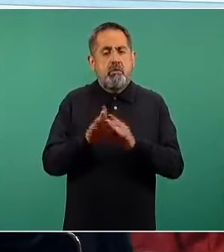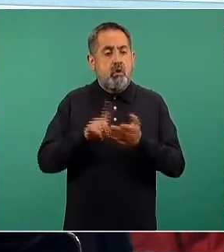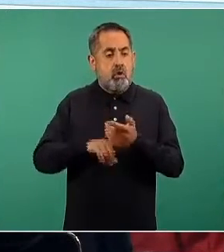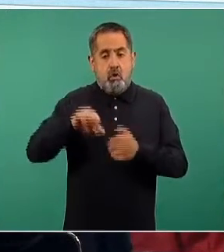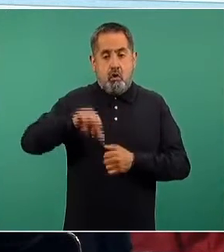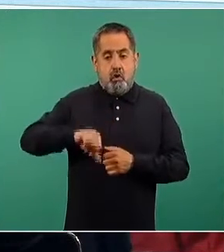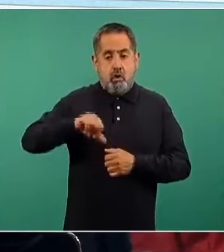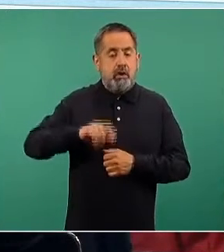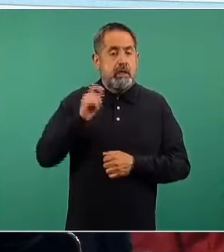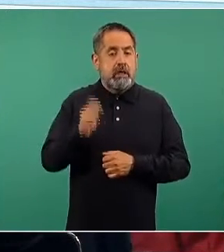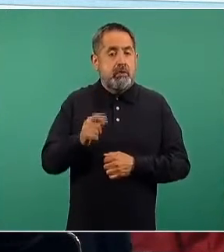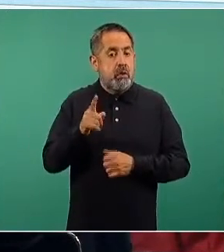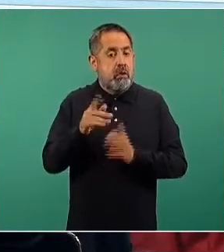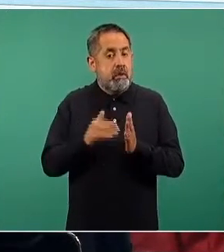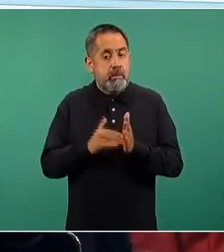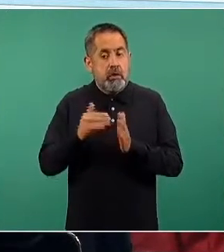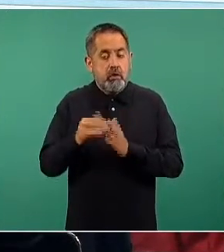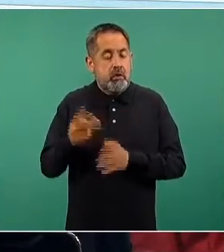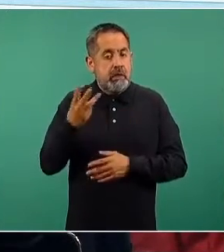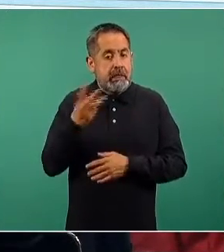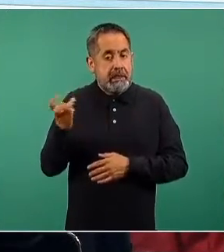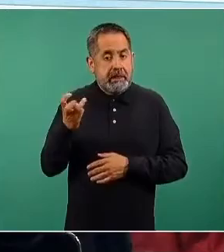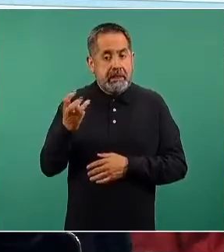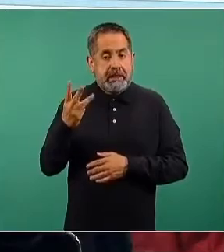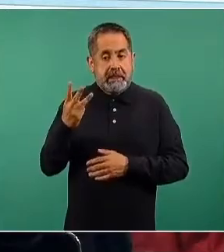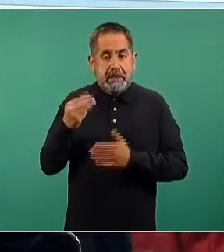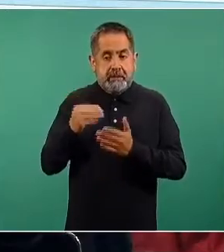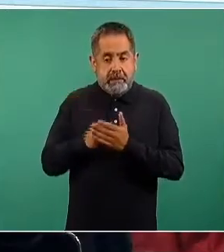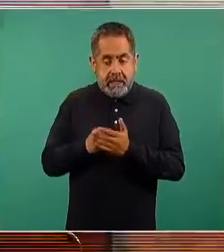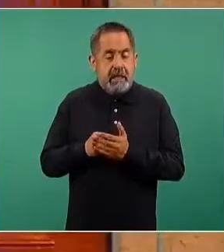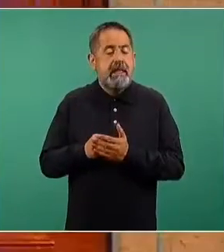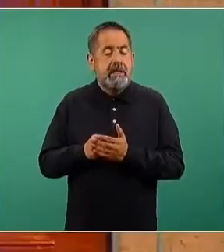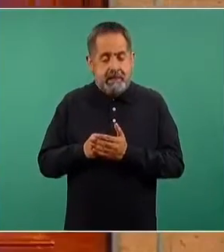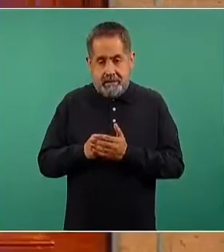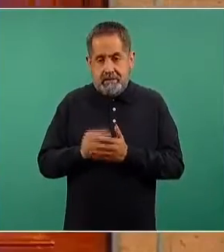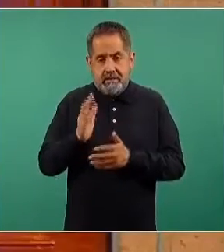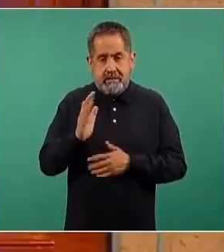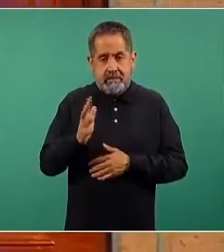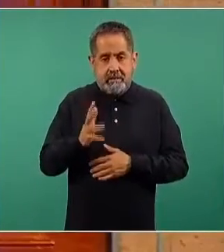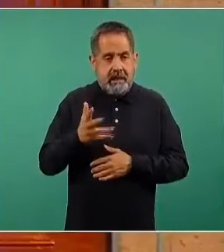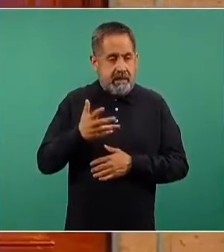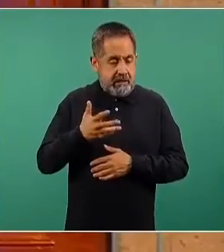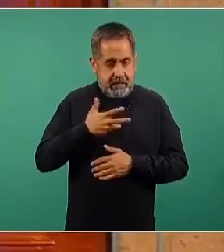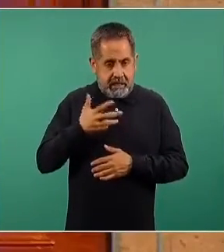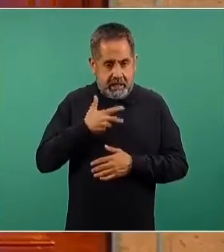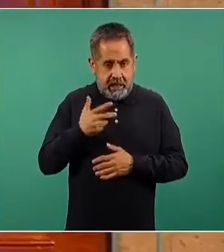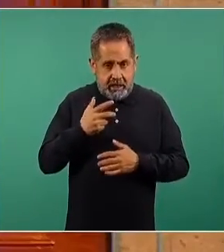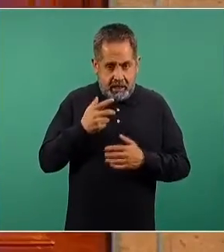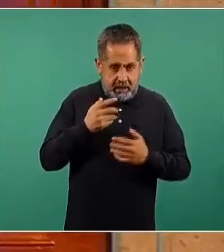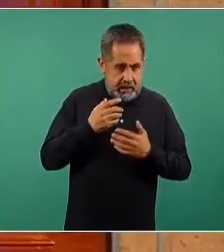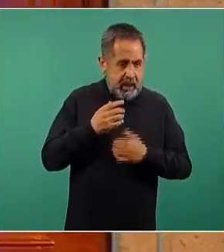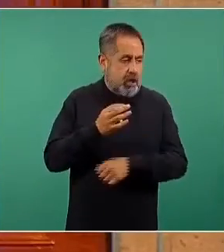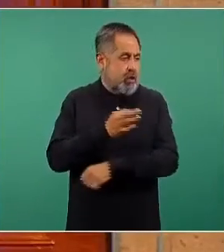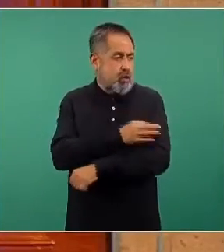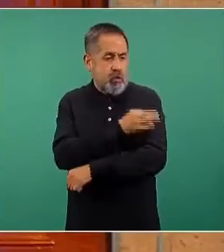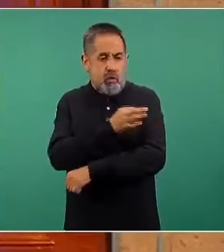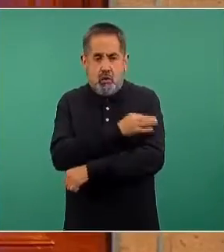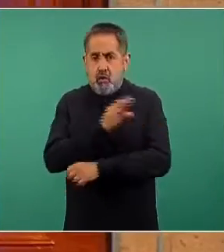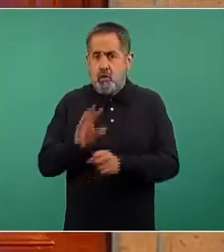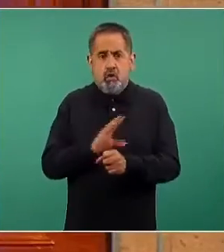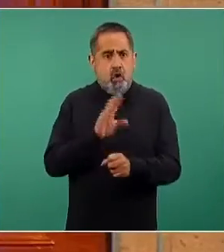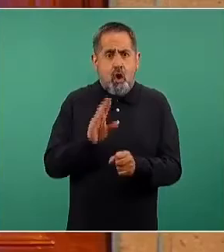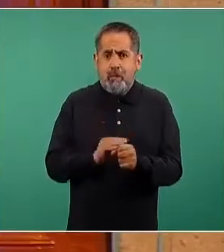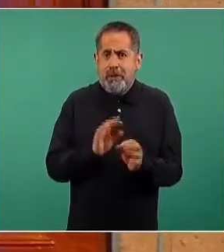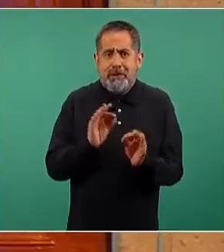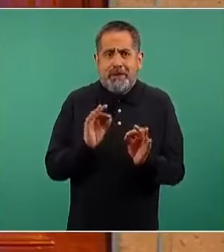día de hoy ya son más de un millón 303 mil las personas que tienen un esquema completo de vacunación. Es